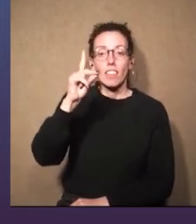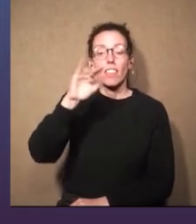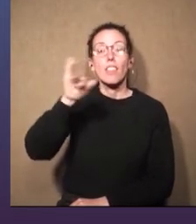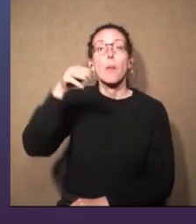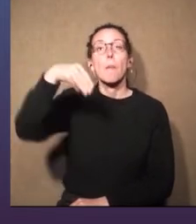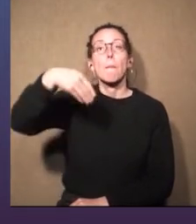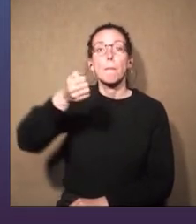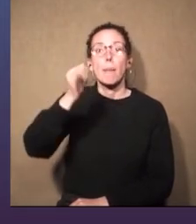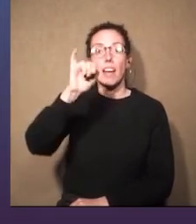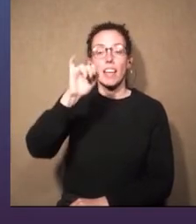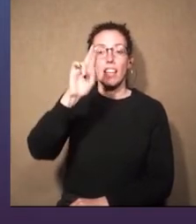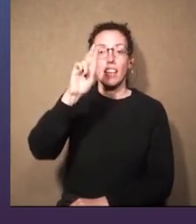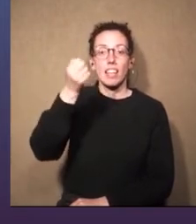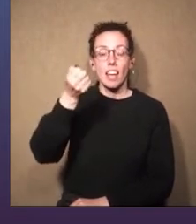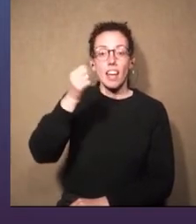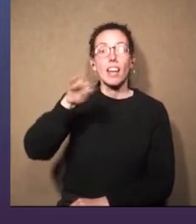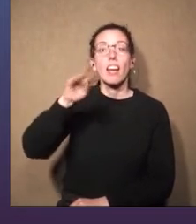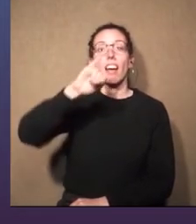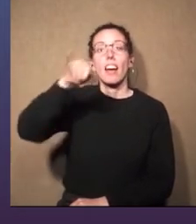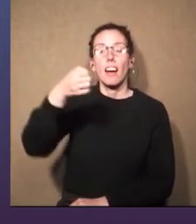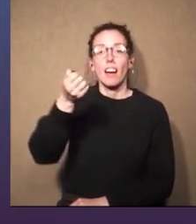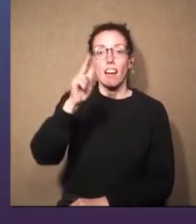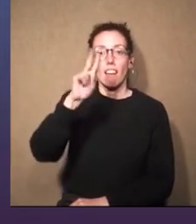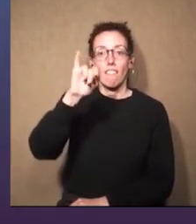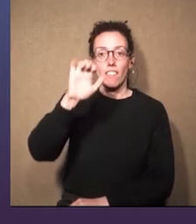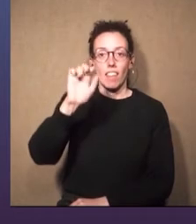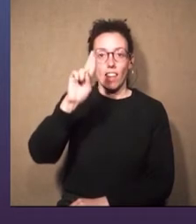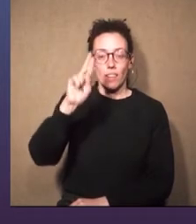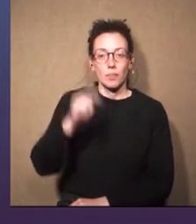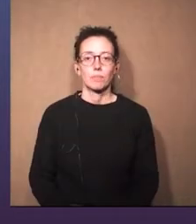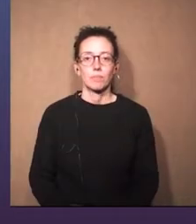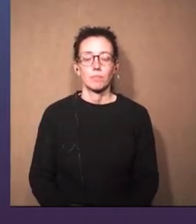Rosa, Mayra Serra y Javier Viña.